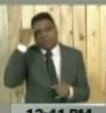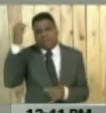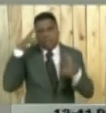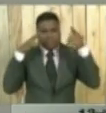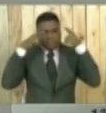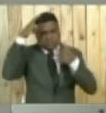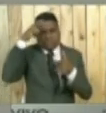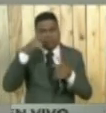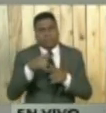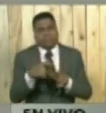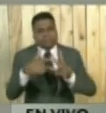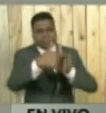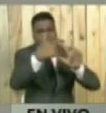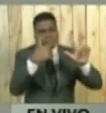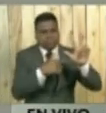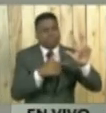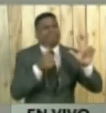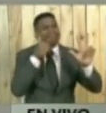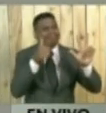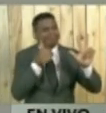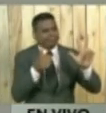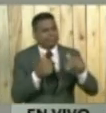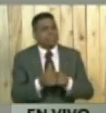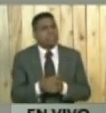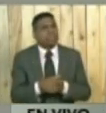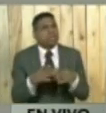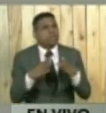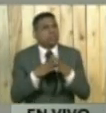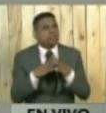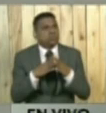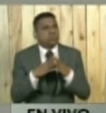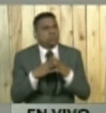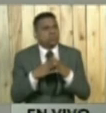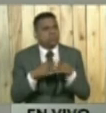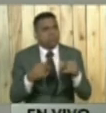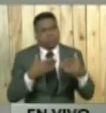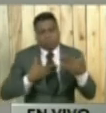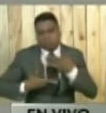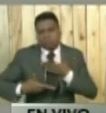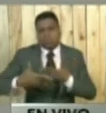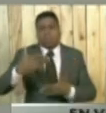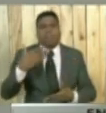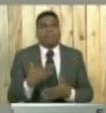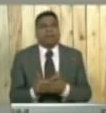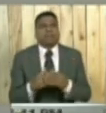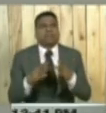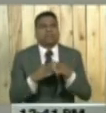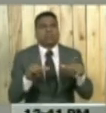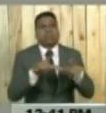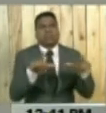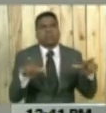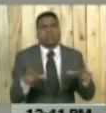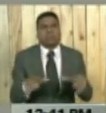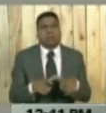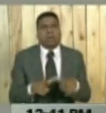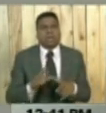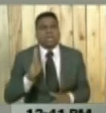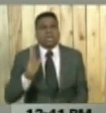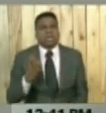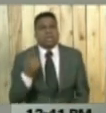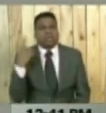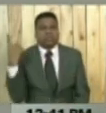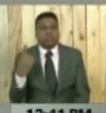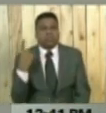de garantizar la convivencia solidaria en esos urbanismos que sólo